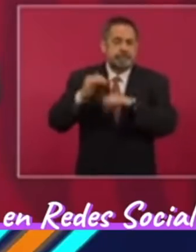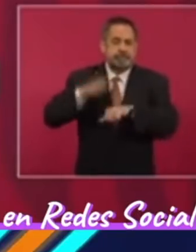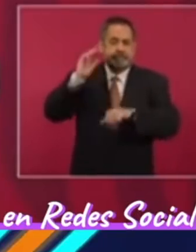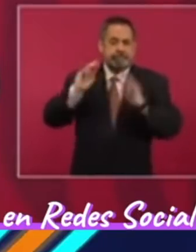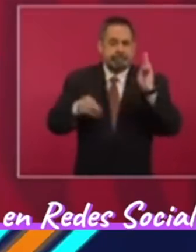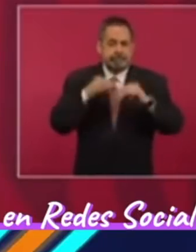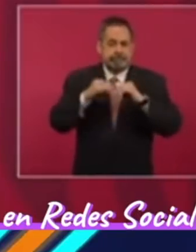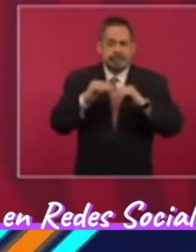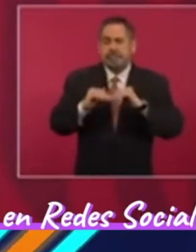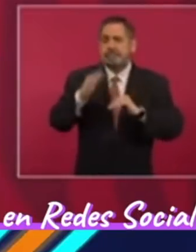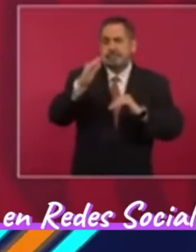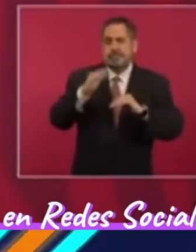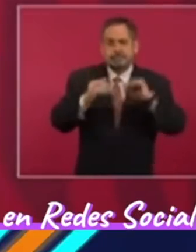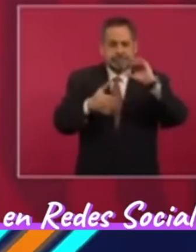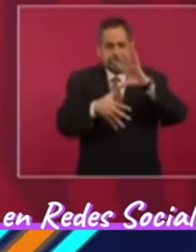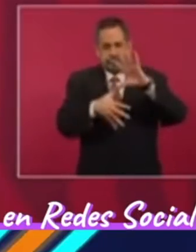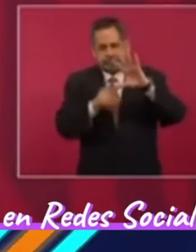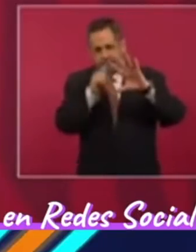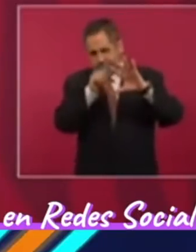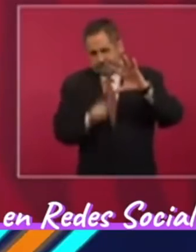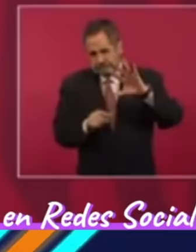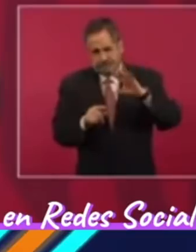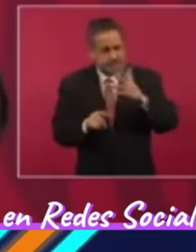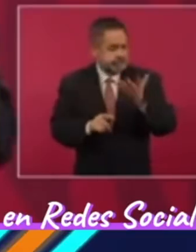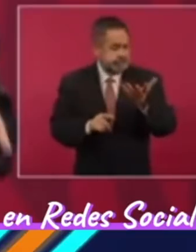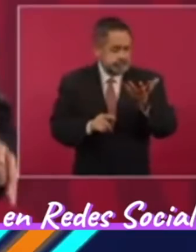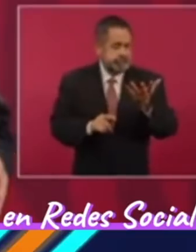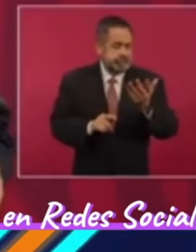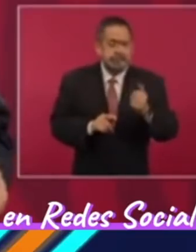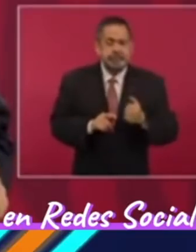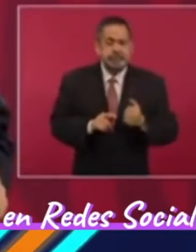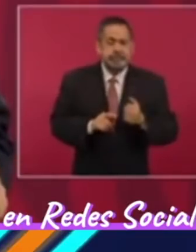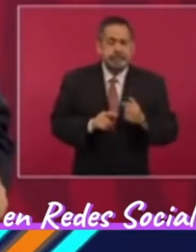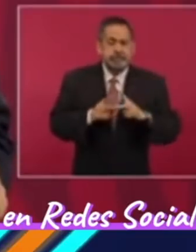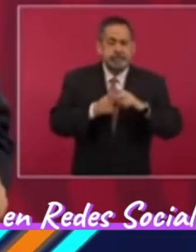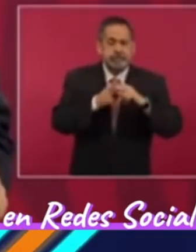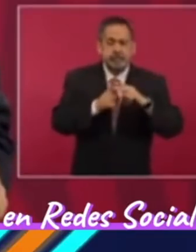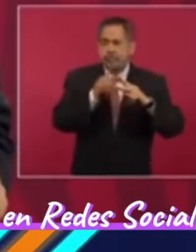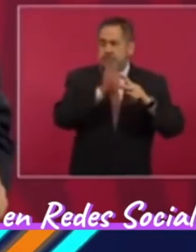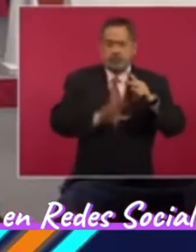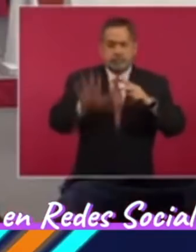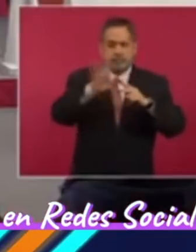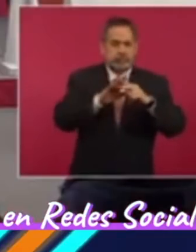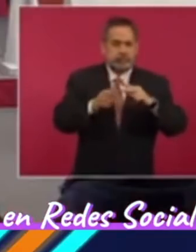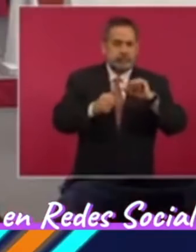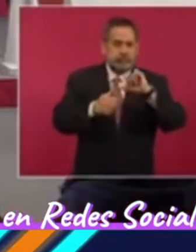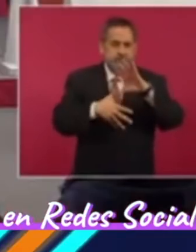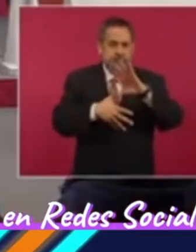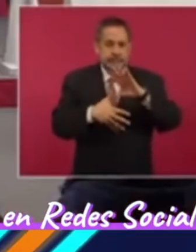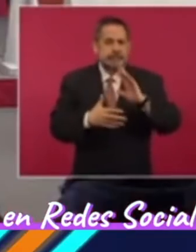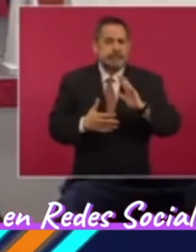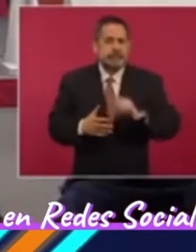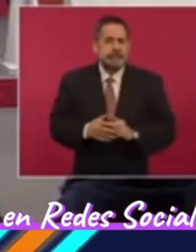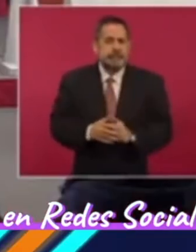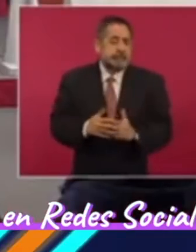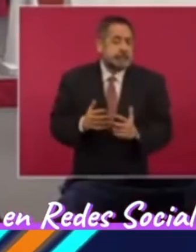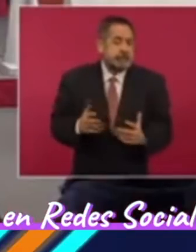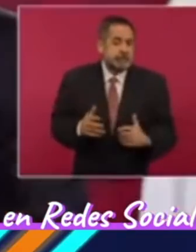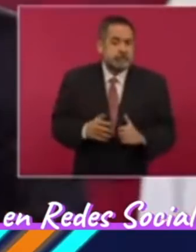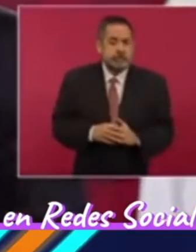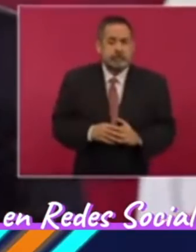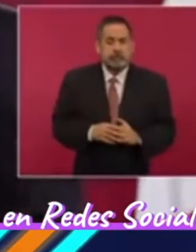Lo que representa la población del continente americano. Entonces,